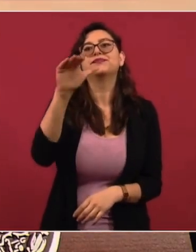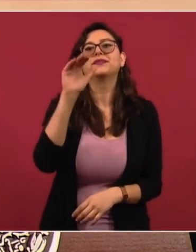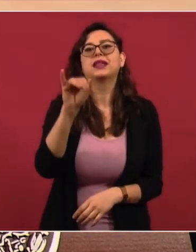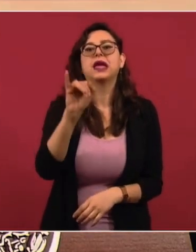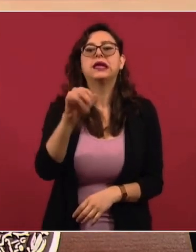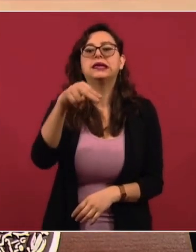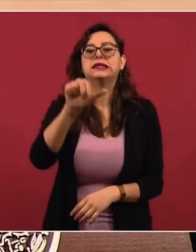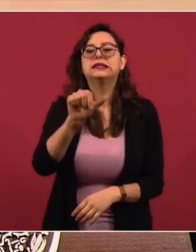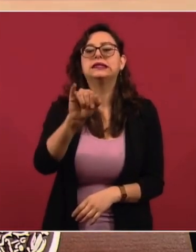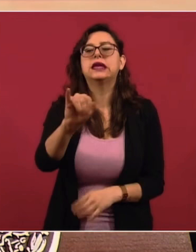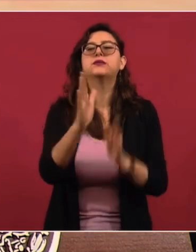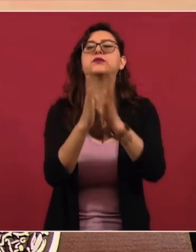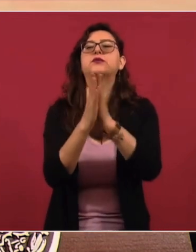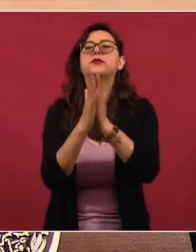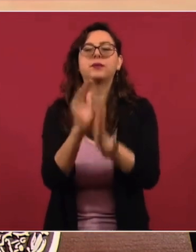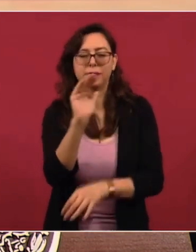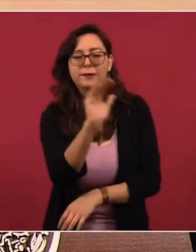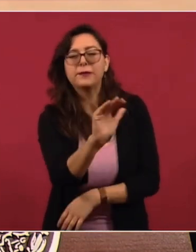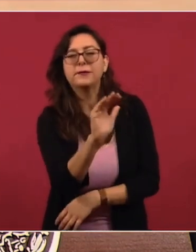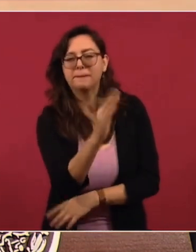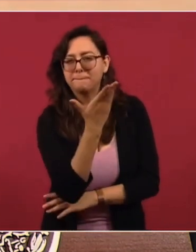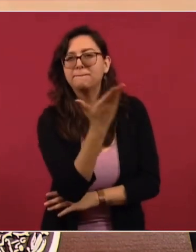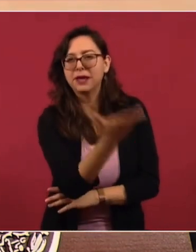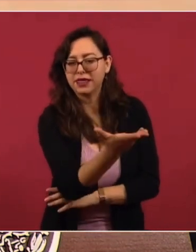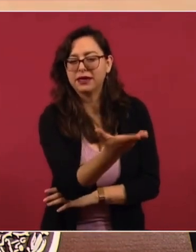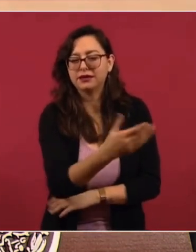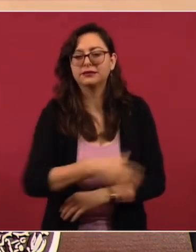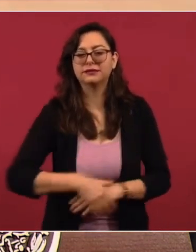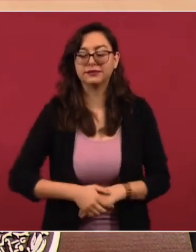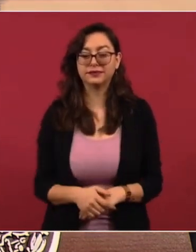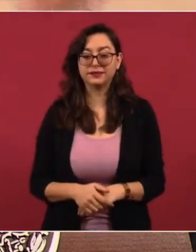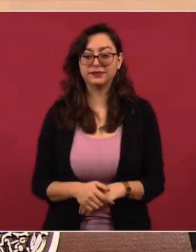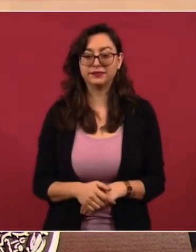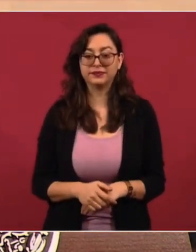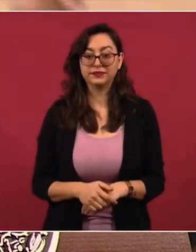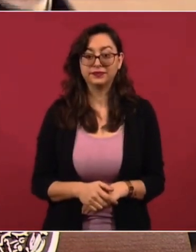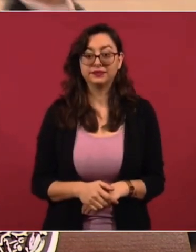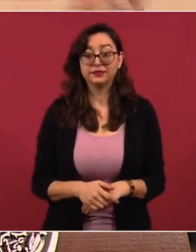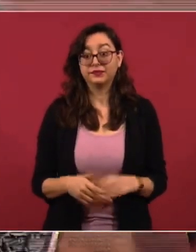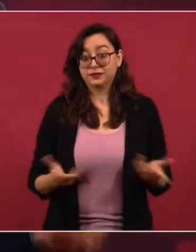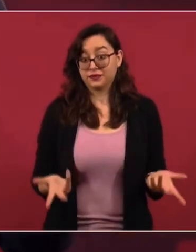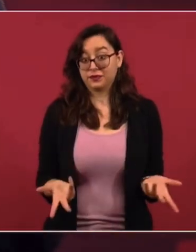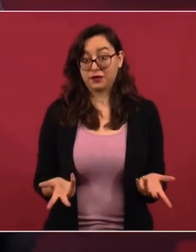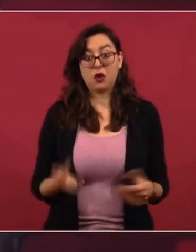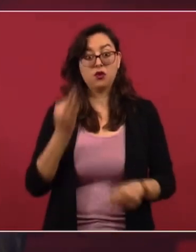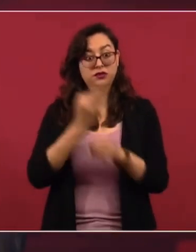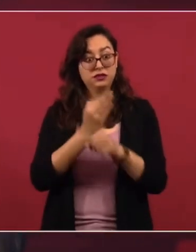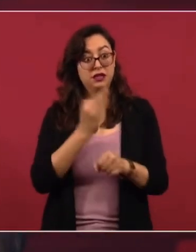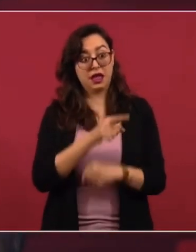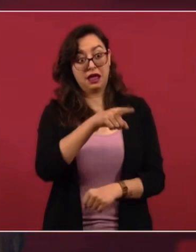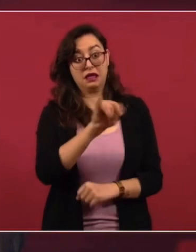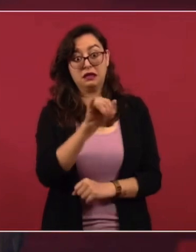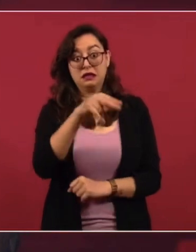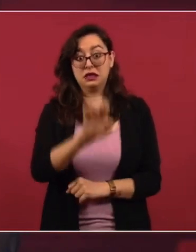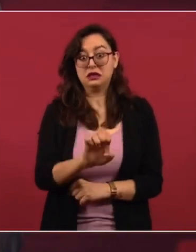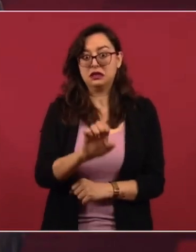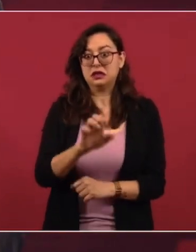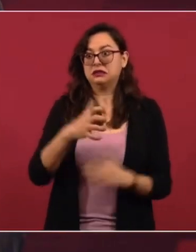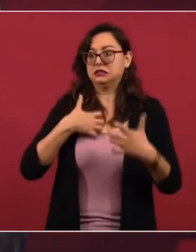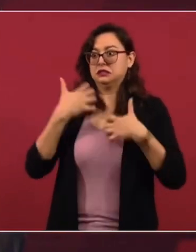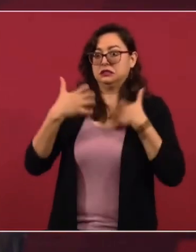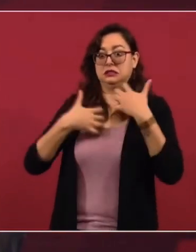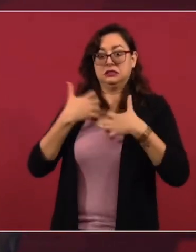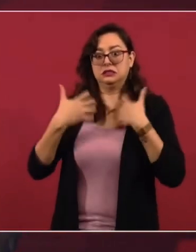debatiéndose lo de la ley electoral se piensa que es que se daña la democracia, hasta